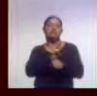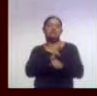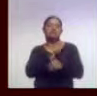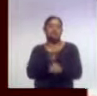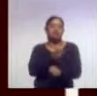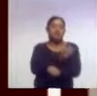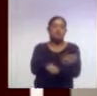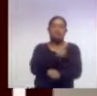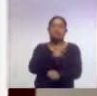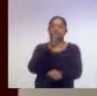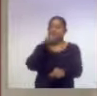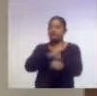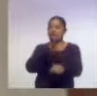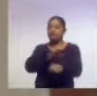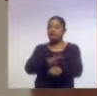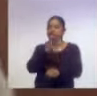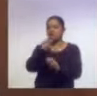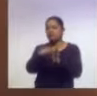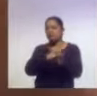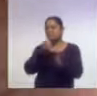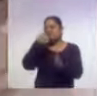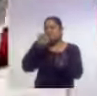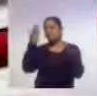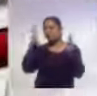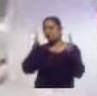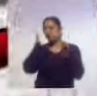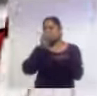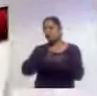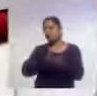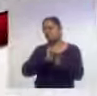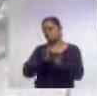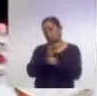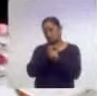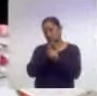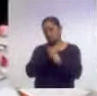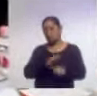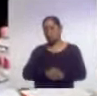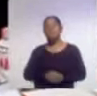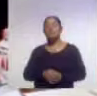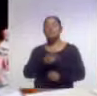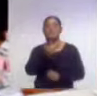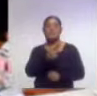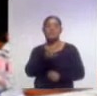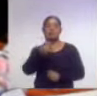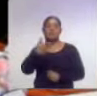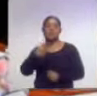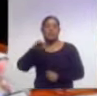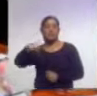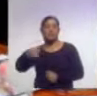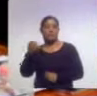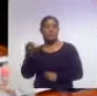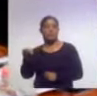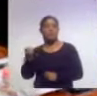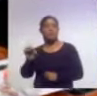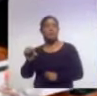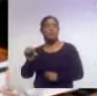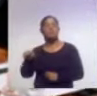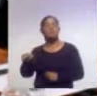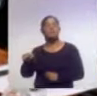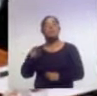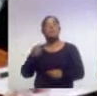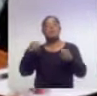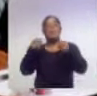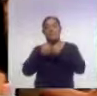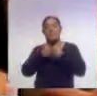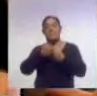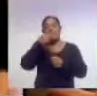y fijara cuatro meses como plazo de cierre de la investigación complementaria. La Procuraduría General de Justicia en el Estado y el Departamento de Justicia de la Embajada